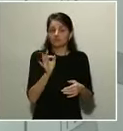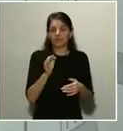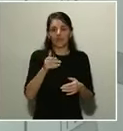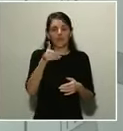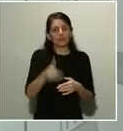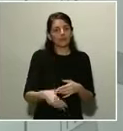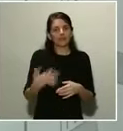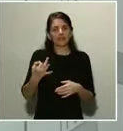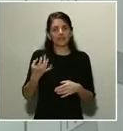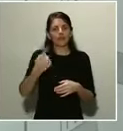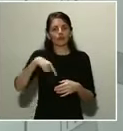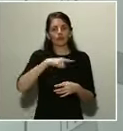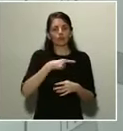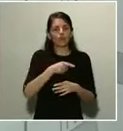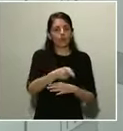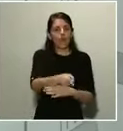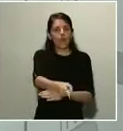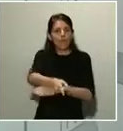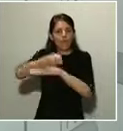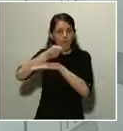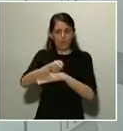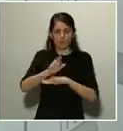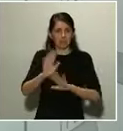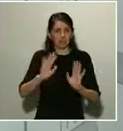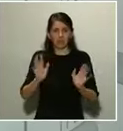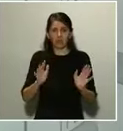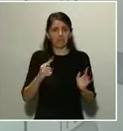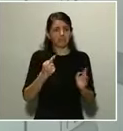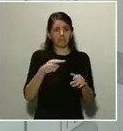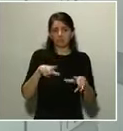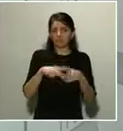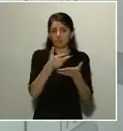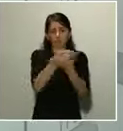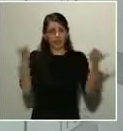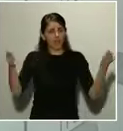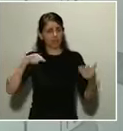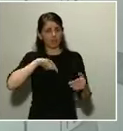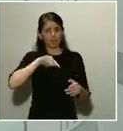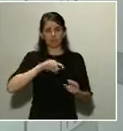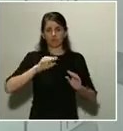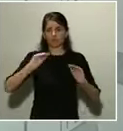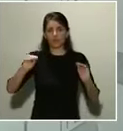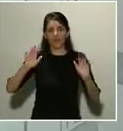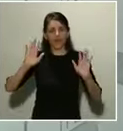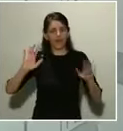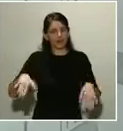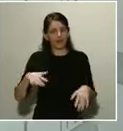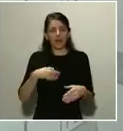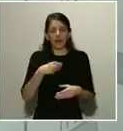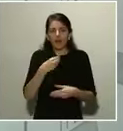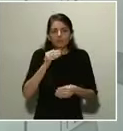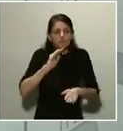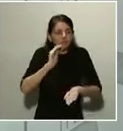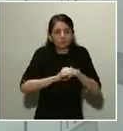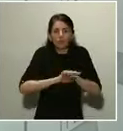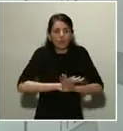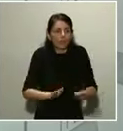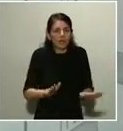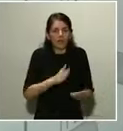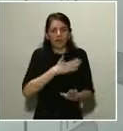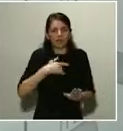rotundo, sino que la propia conciencia social ha respondido y permite esta reducción de la movilidad.